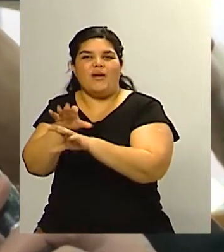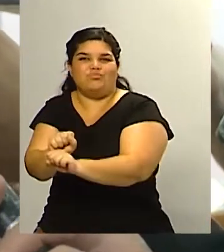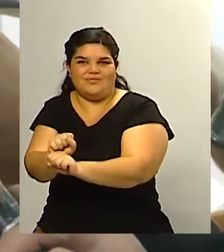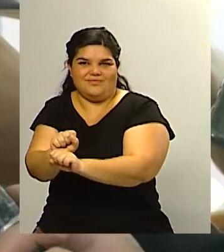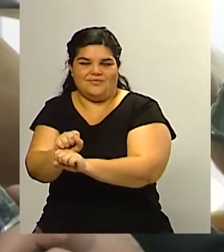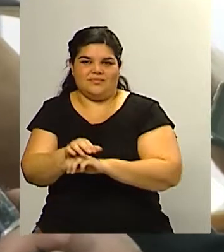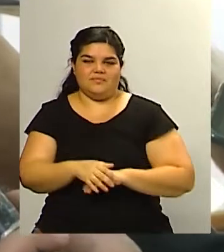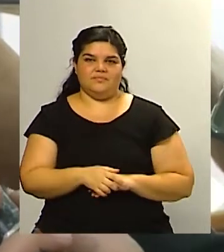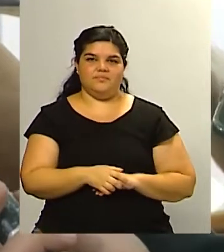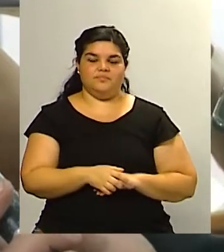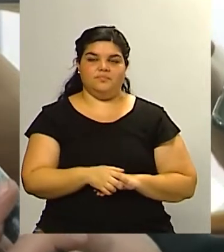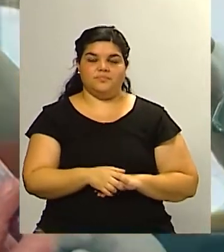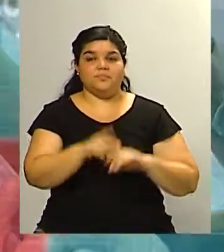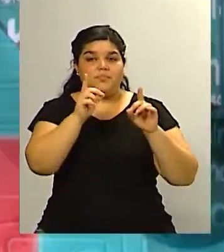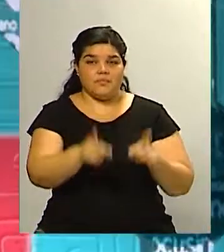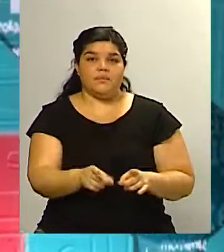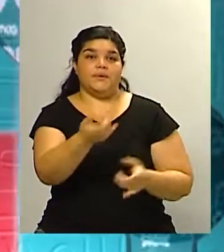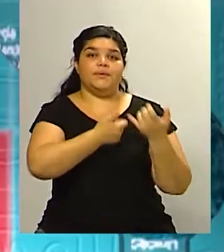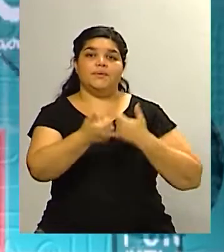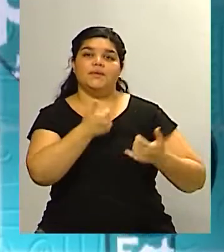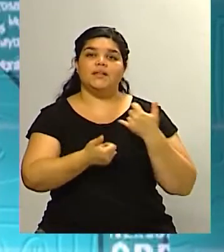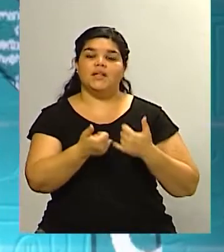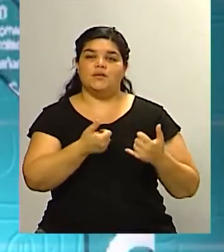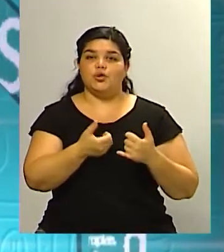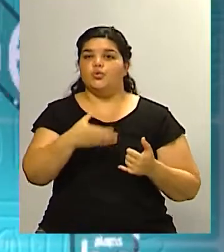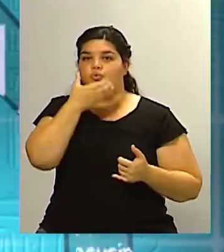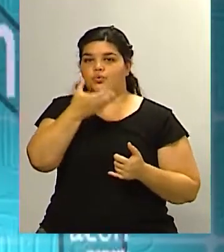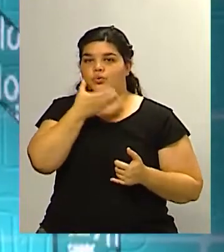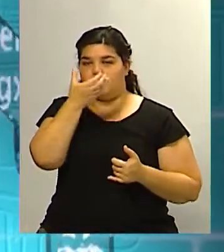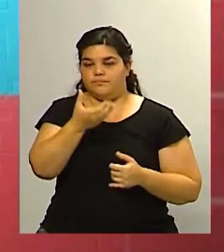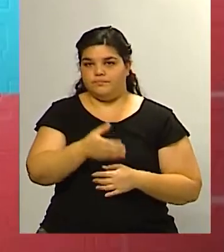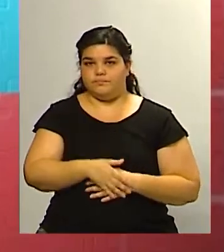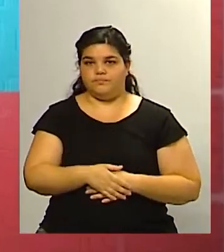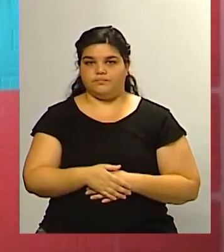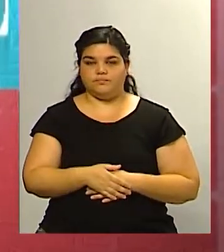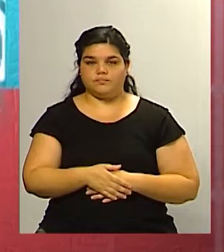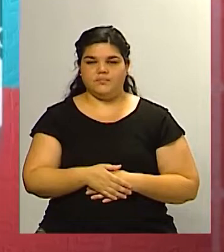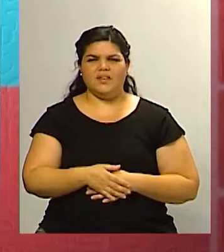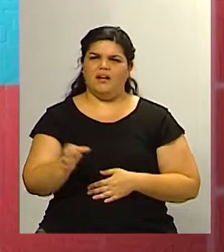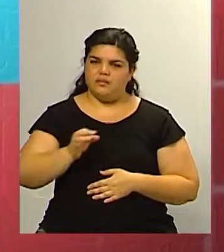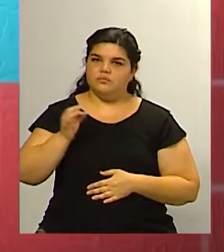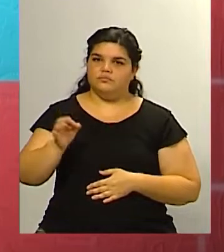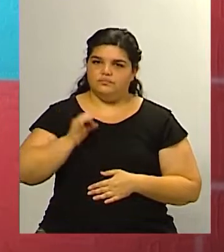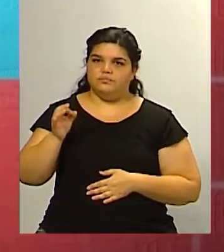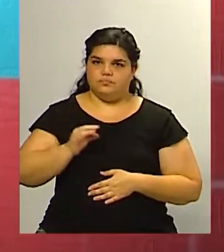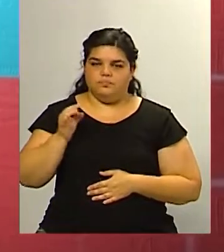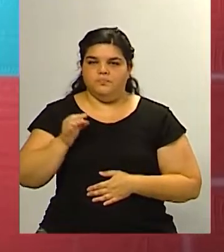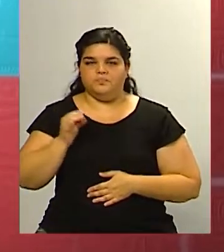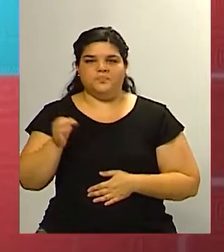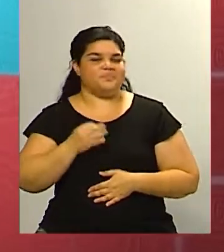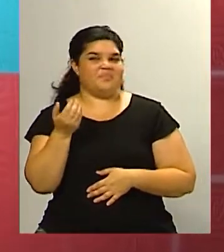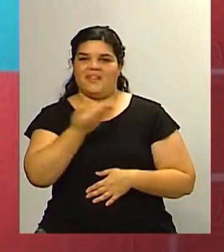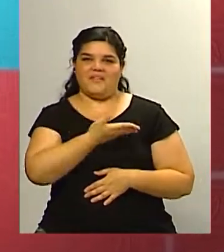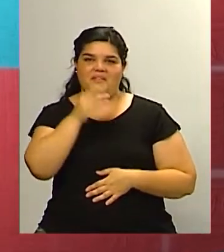esbozabas lo que sucede con el de Tunuján pero también es muy fuerte lo que ha sucedido durante muchos años en San Rafael con los Félix